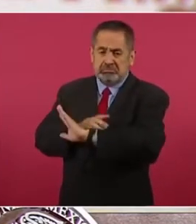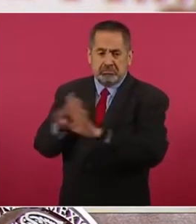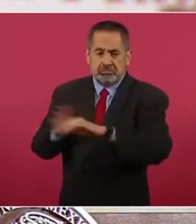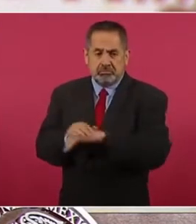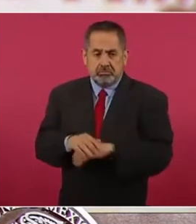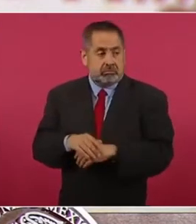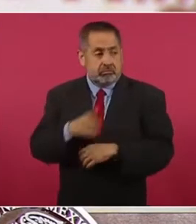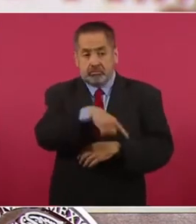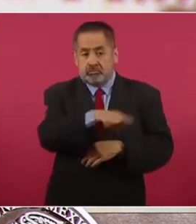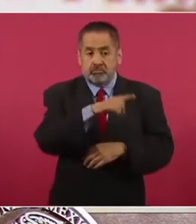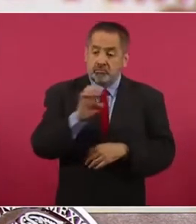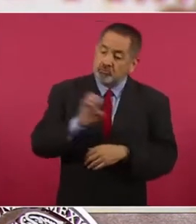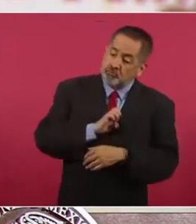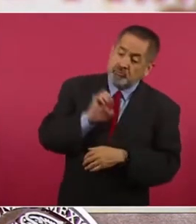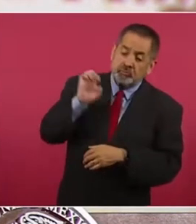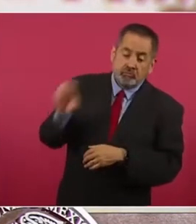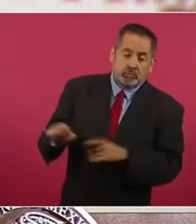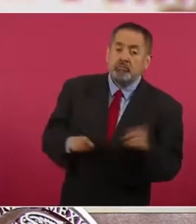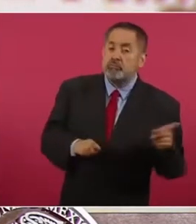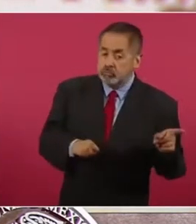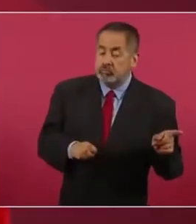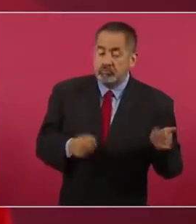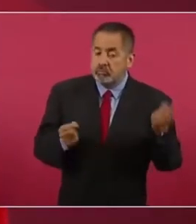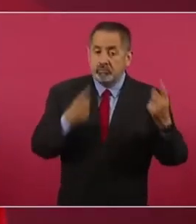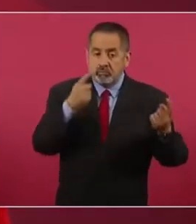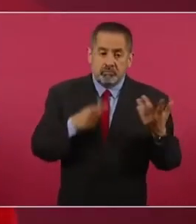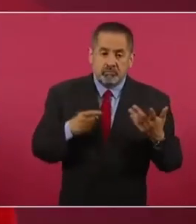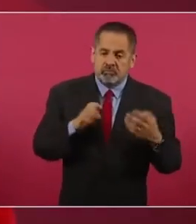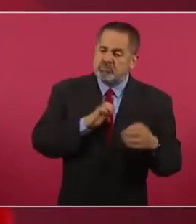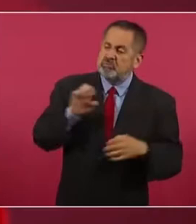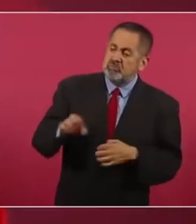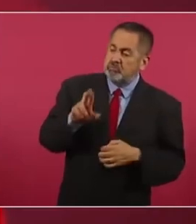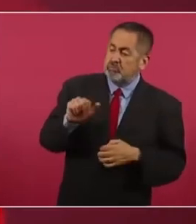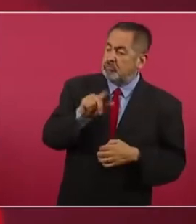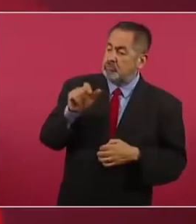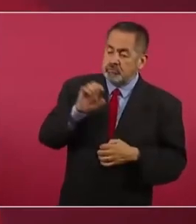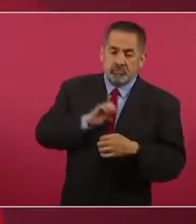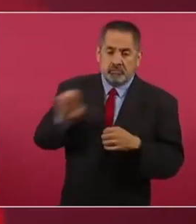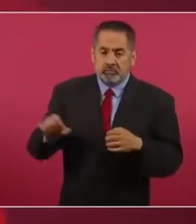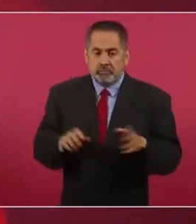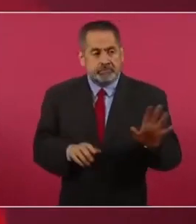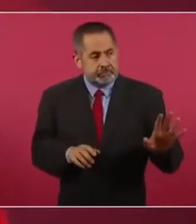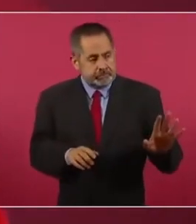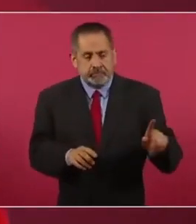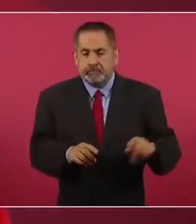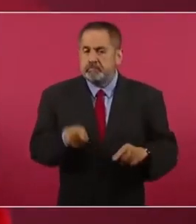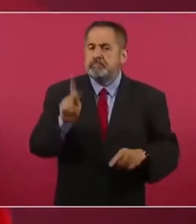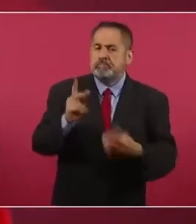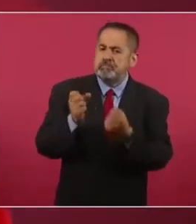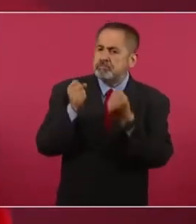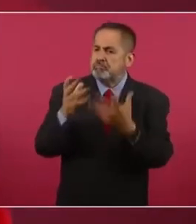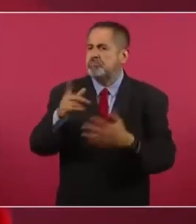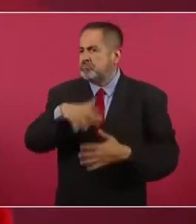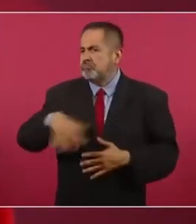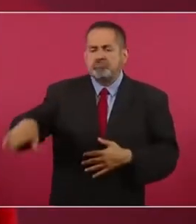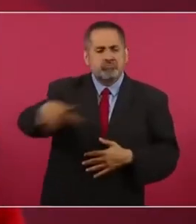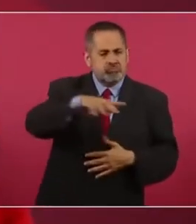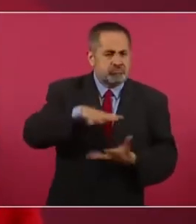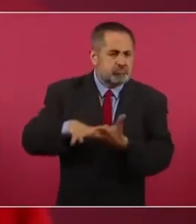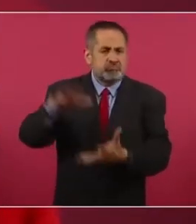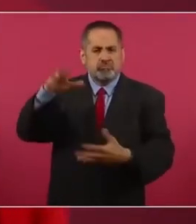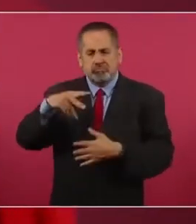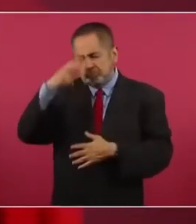racismo y xenofobia. Sin embargo, también hay muchos mexicanos que aceptan y entienden